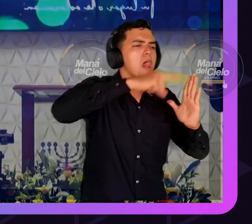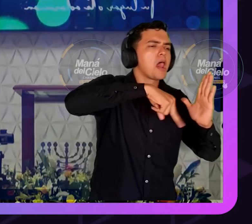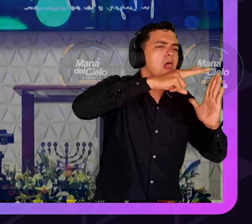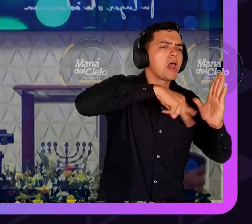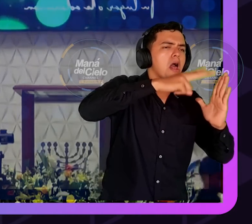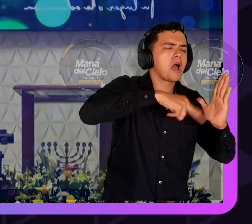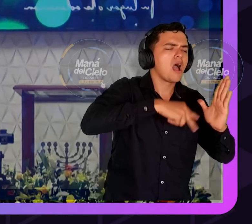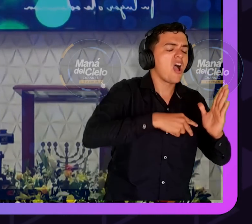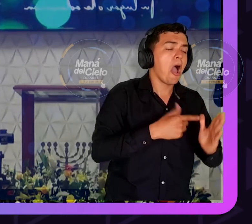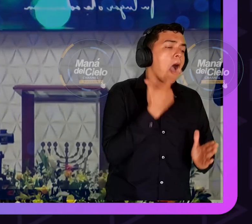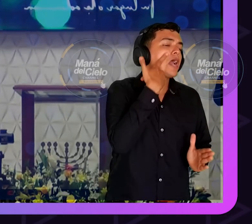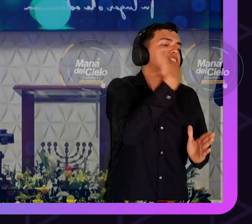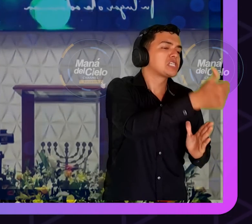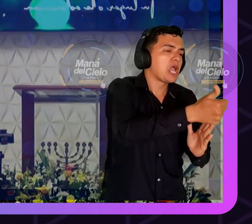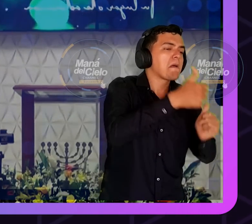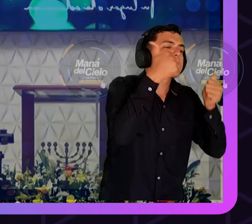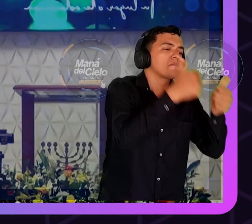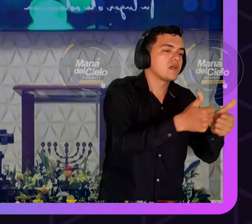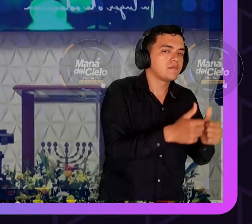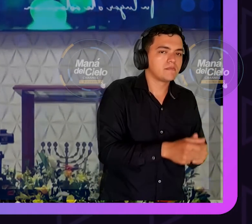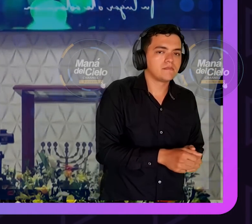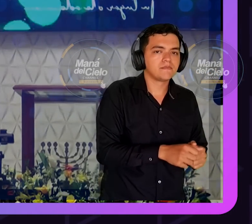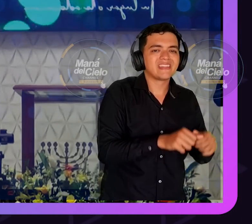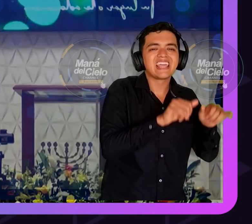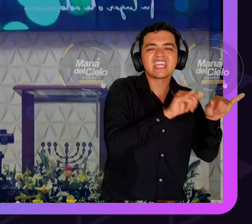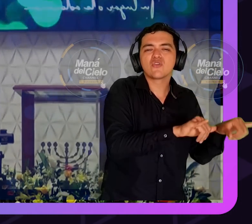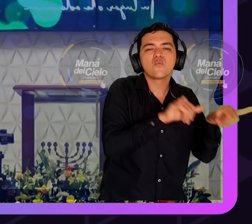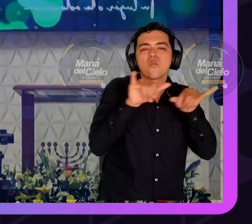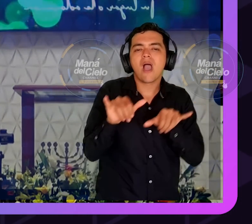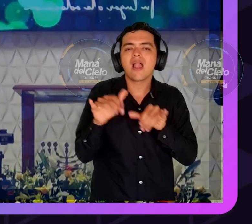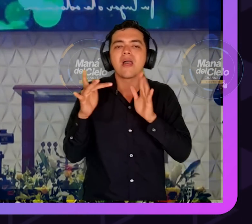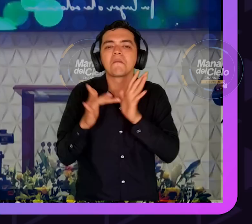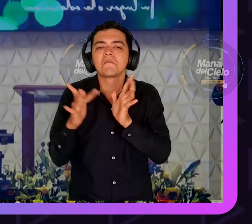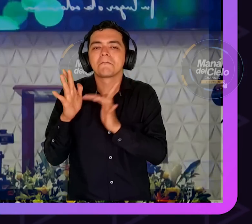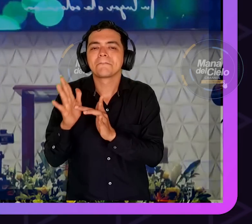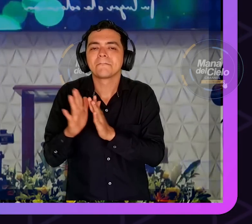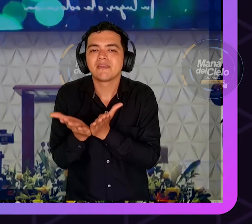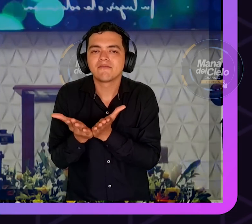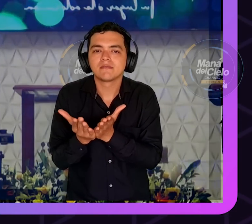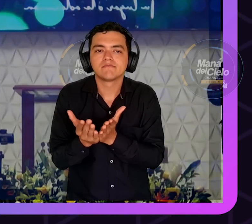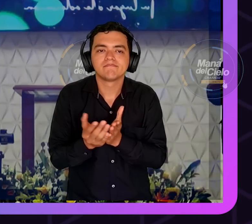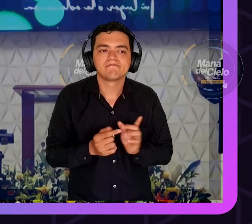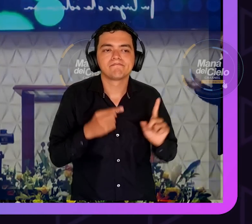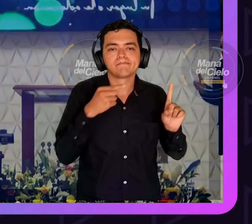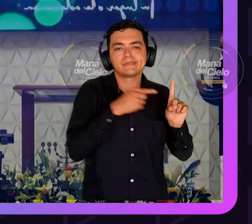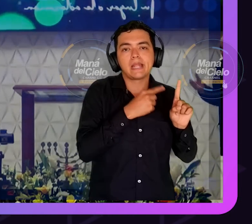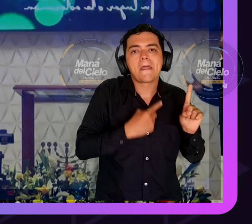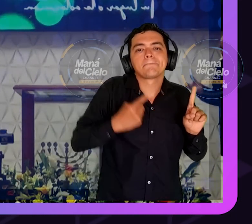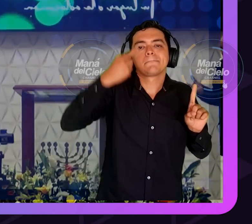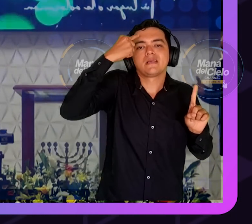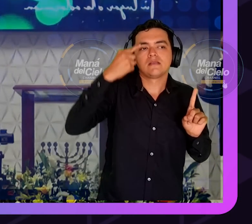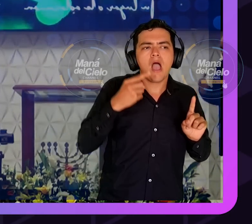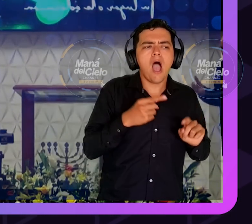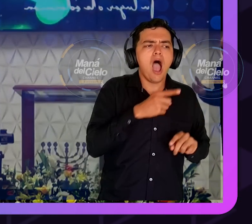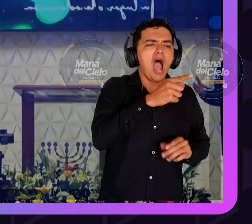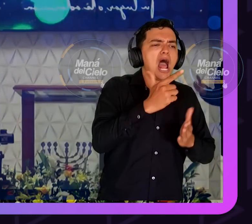palabra de Dios por ser un buen libro, ético, moral, histórico, de consejos, prácticos,